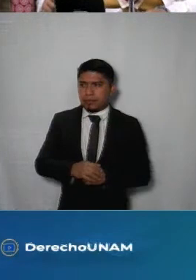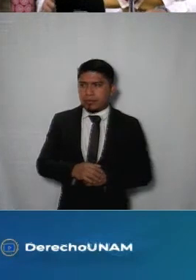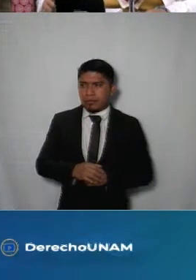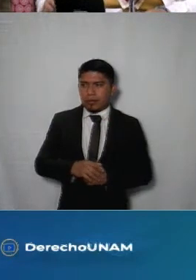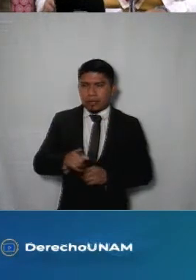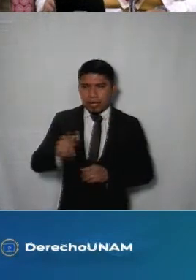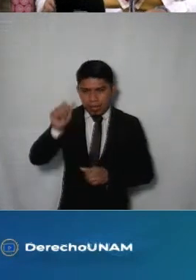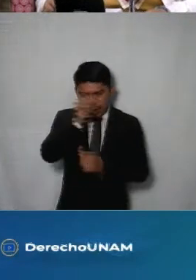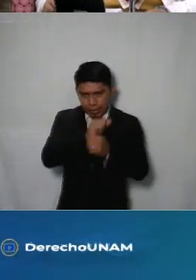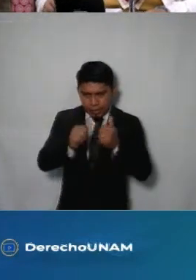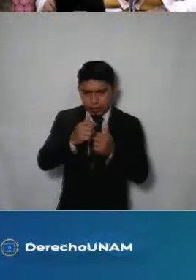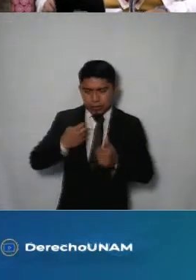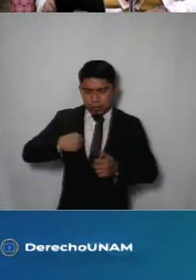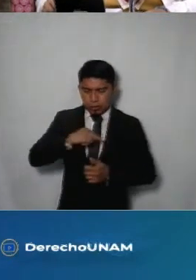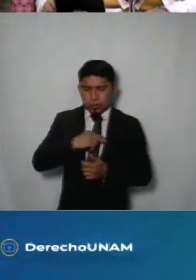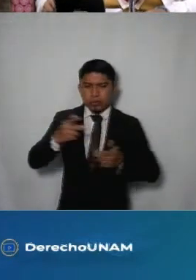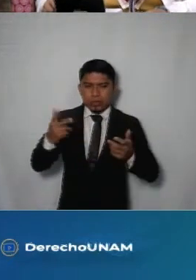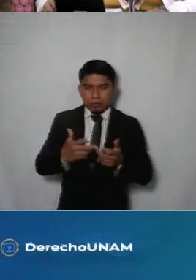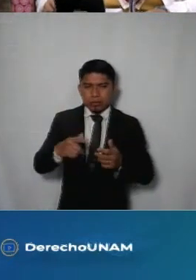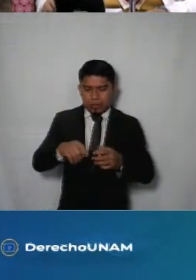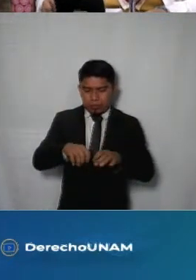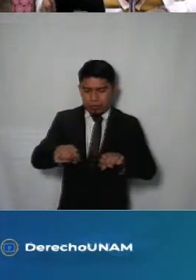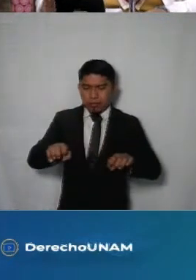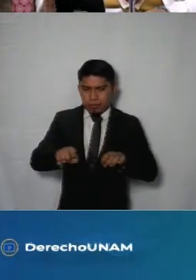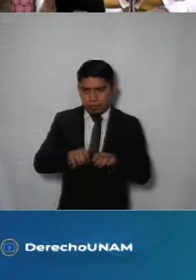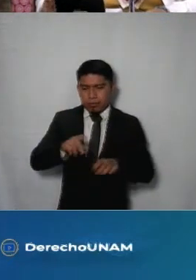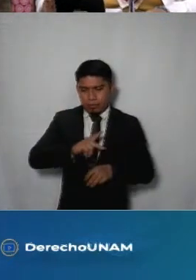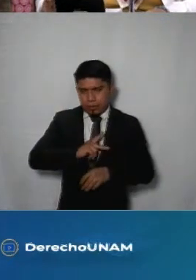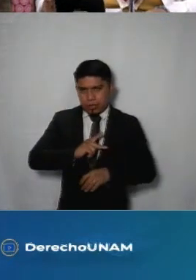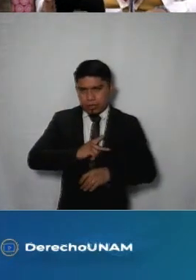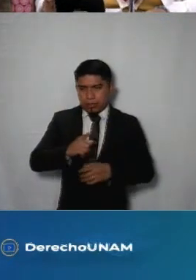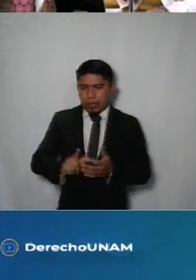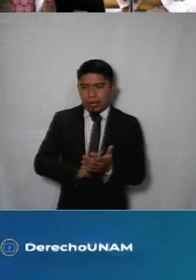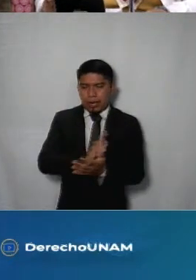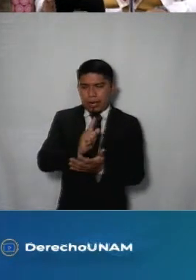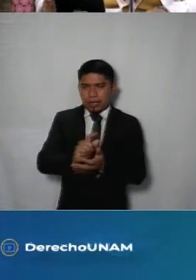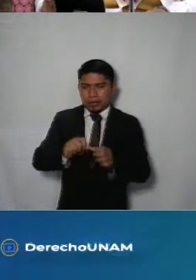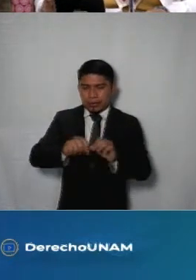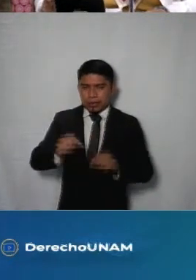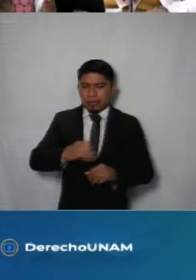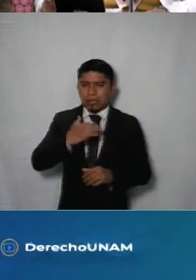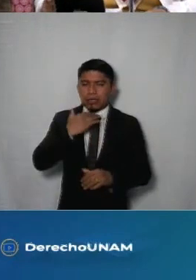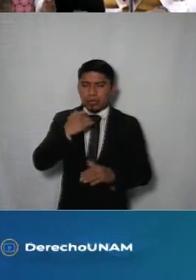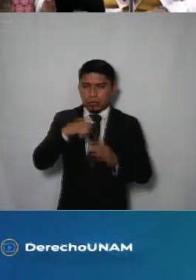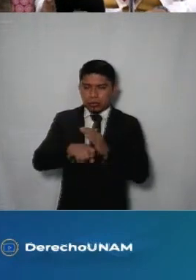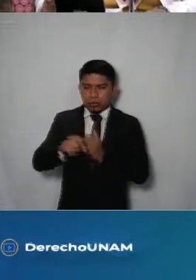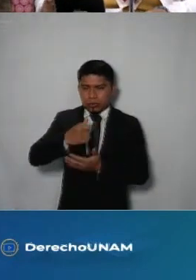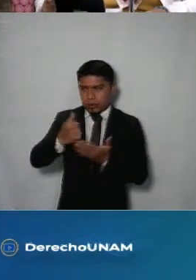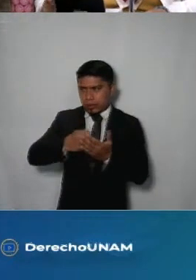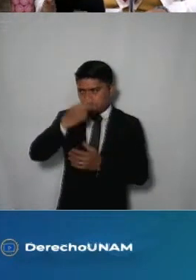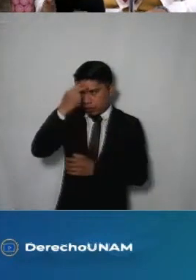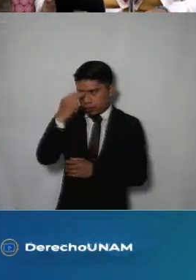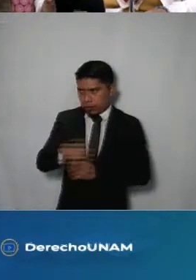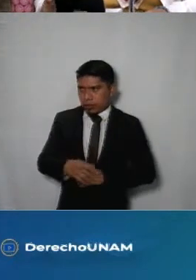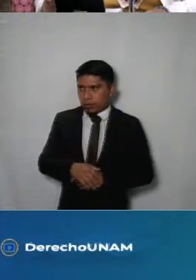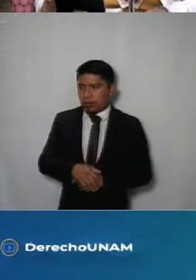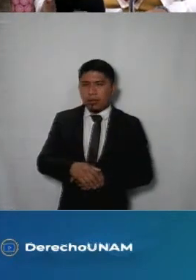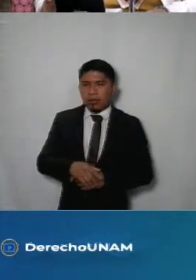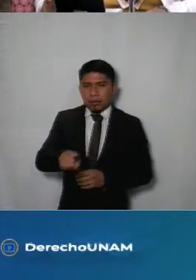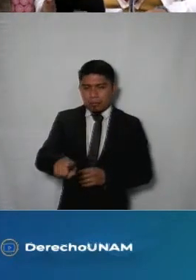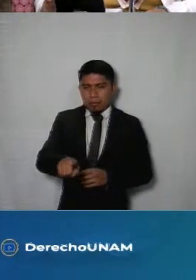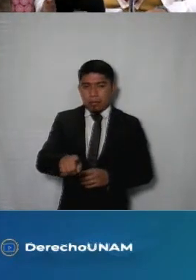En el análisis que realizamos en mi ponencia encontramos que la Ley del Sistema Anticorrupción de la Ciudad de México